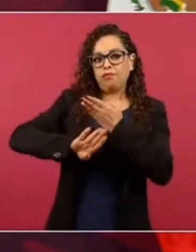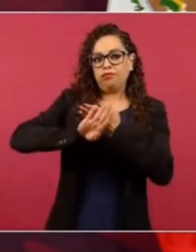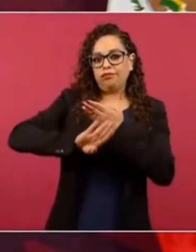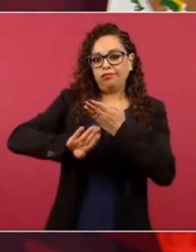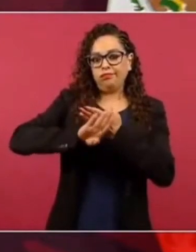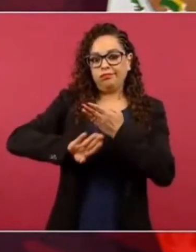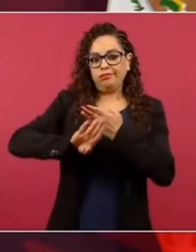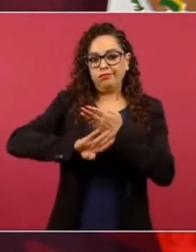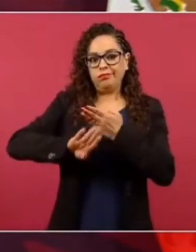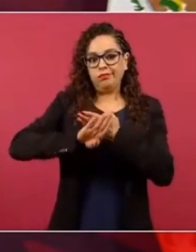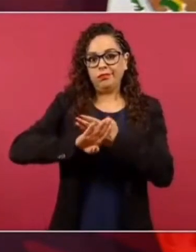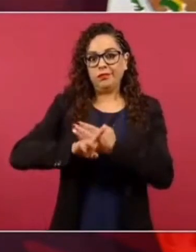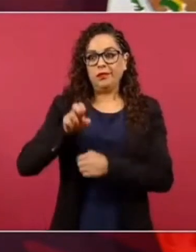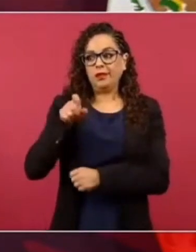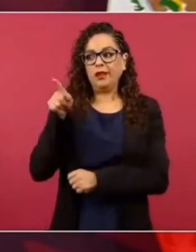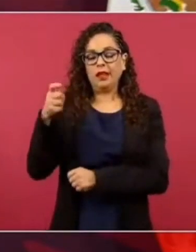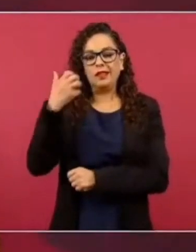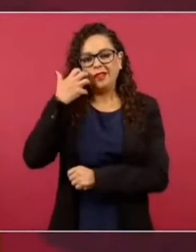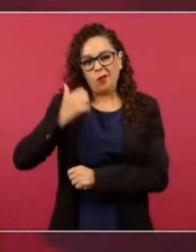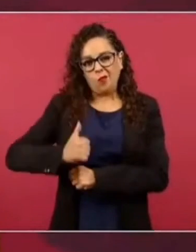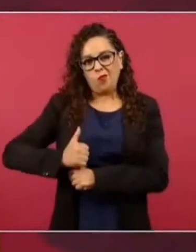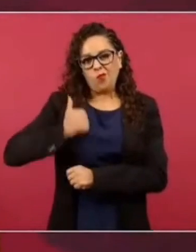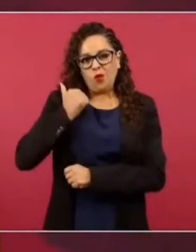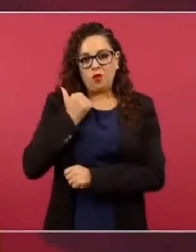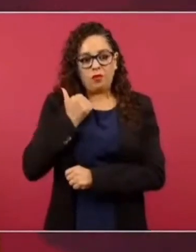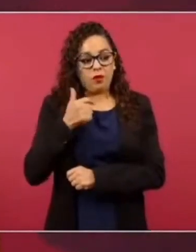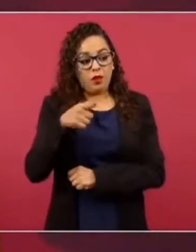sacar raja del dolor humano,